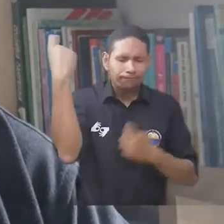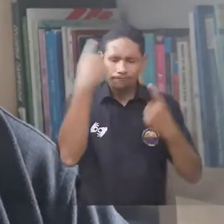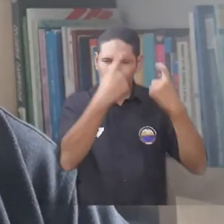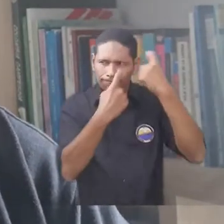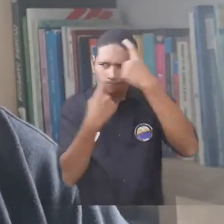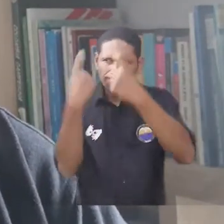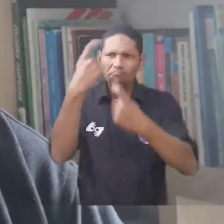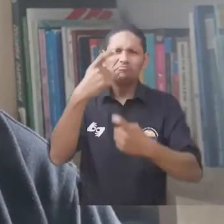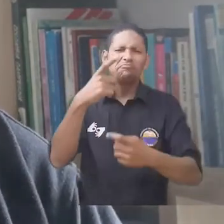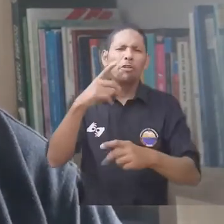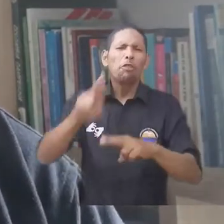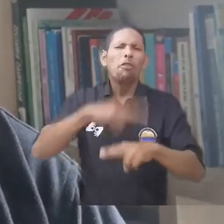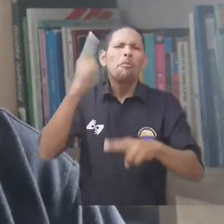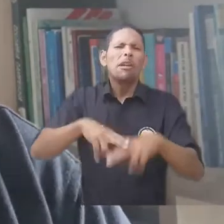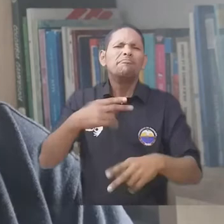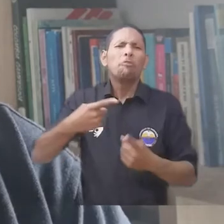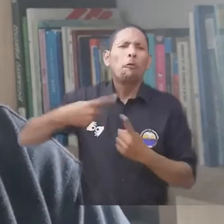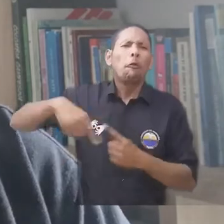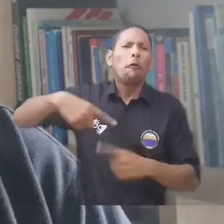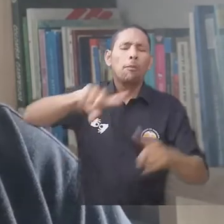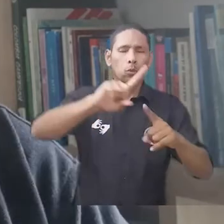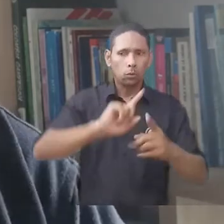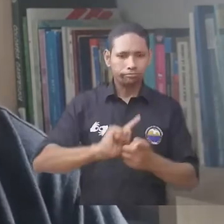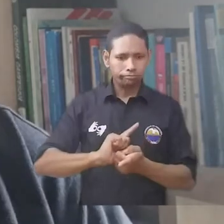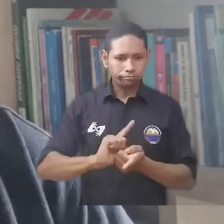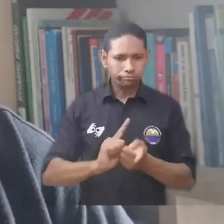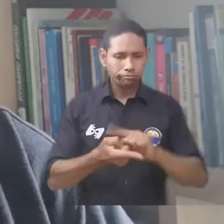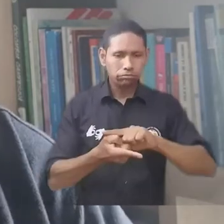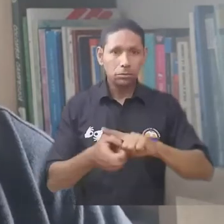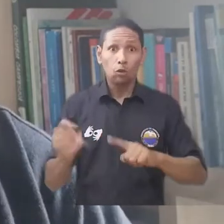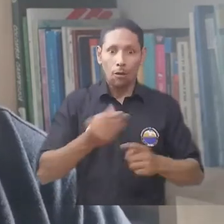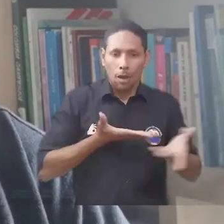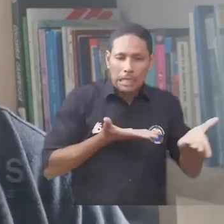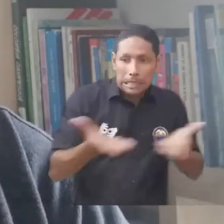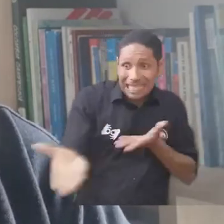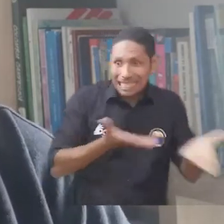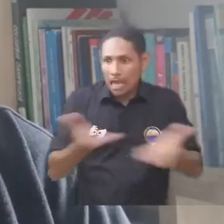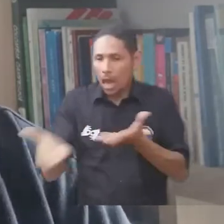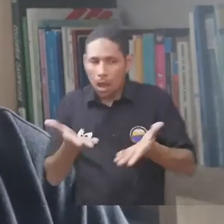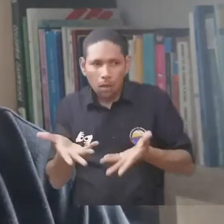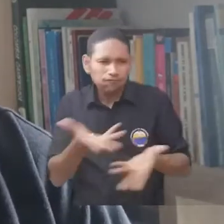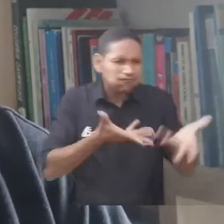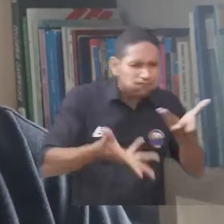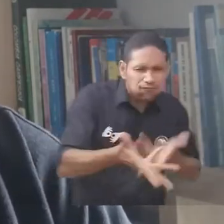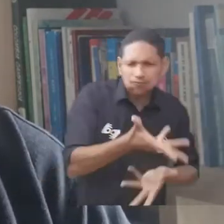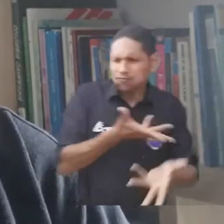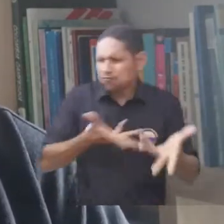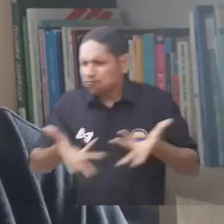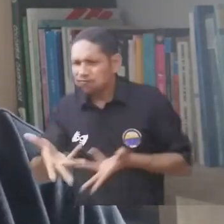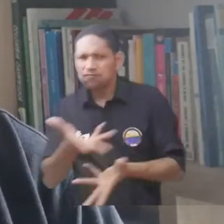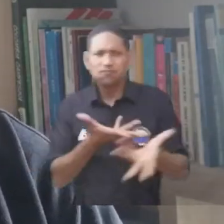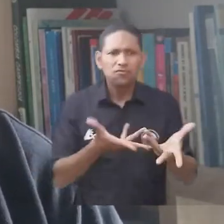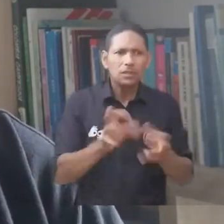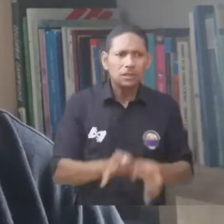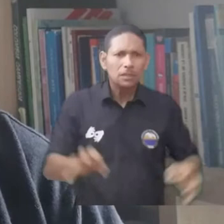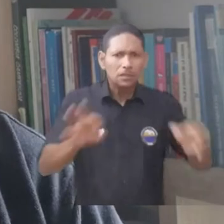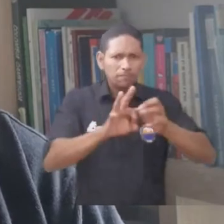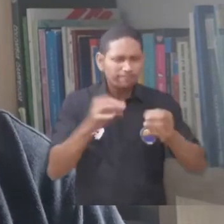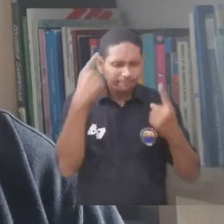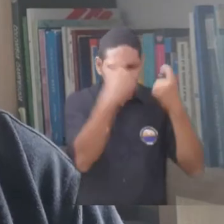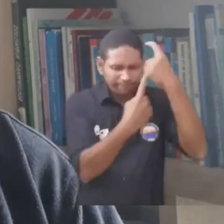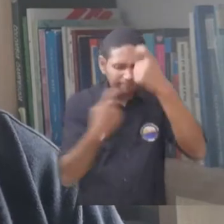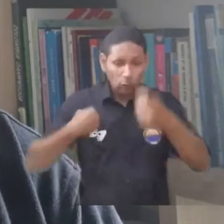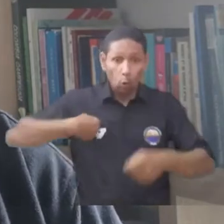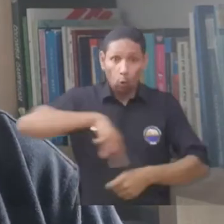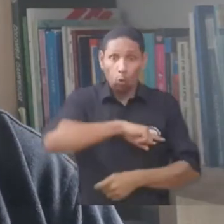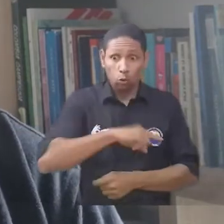ofrece un reto a todos los operadores y a todos los actores del área y eso significa que para nosotros como academia